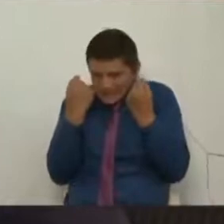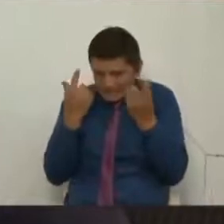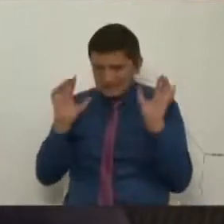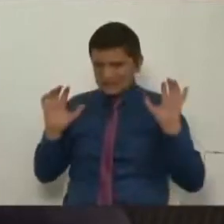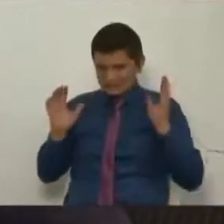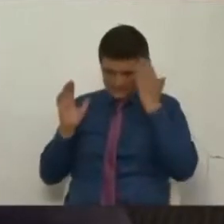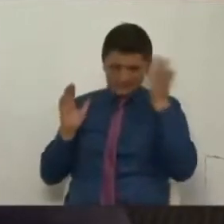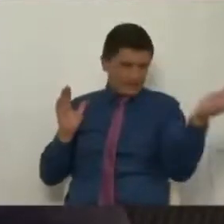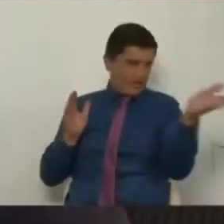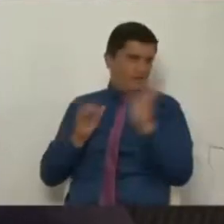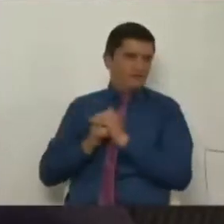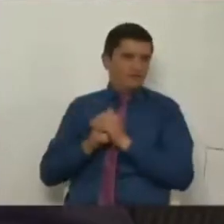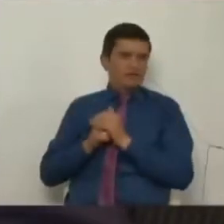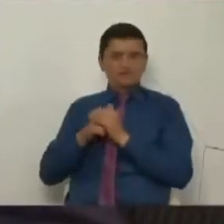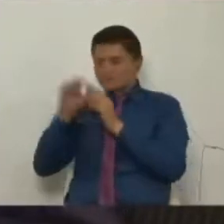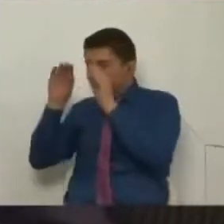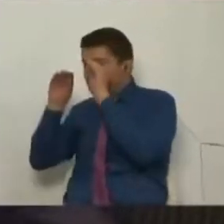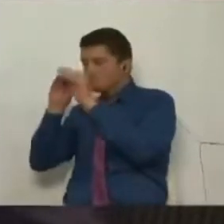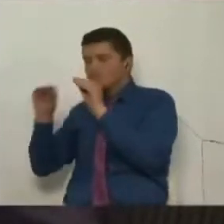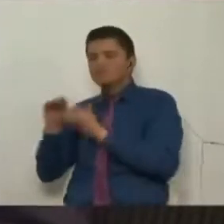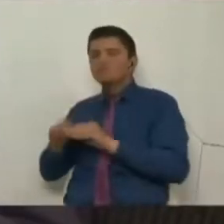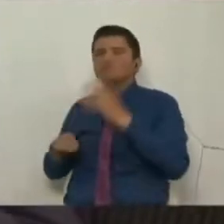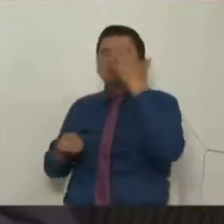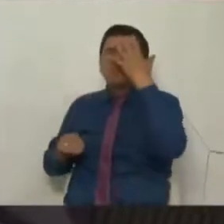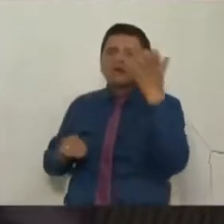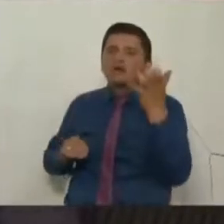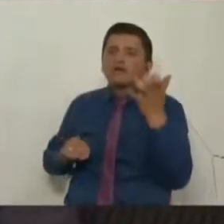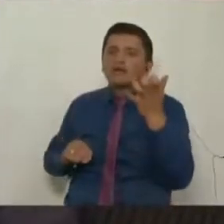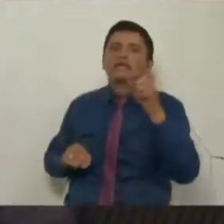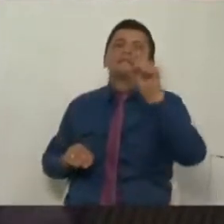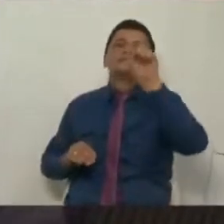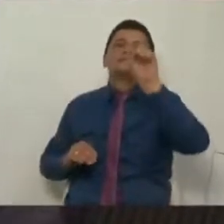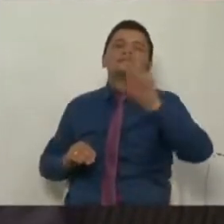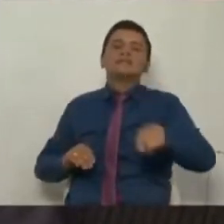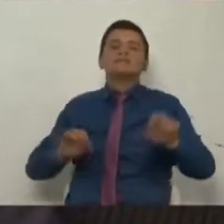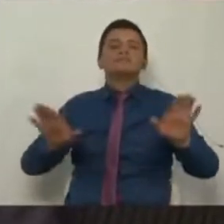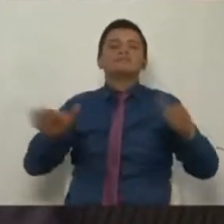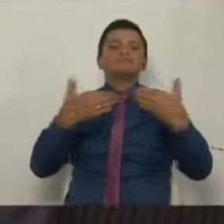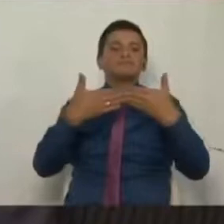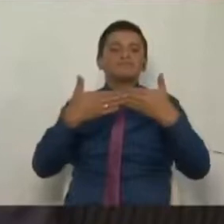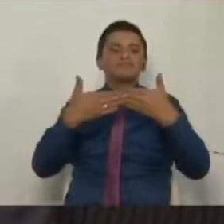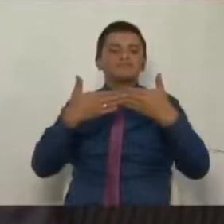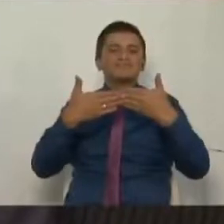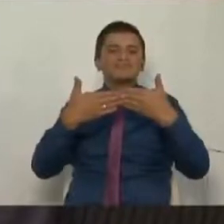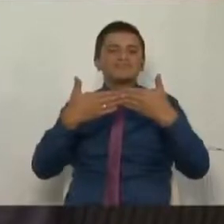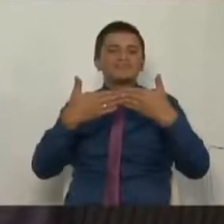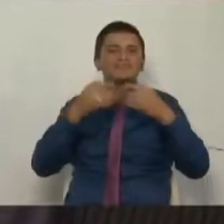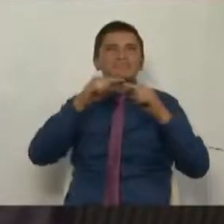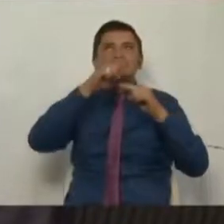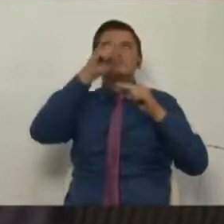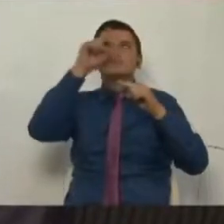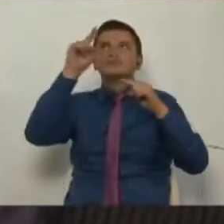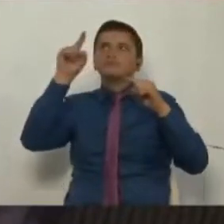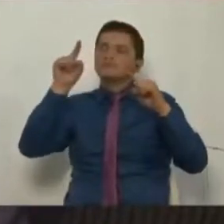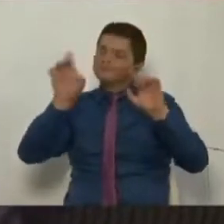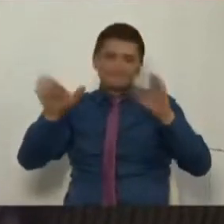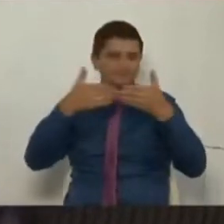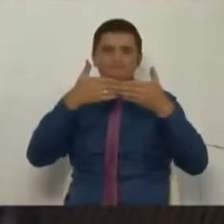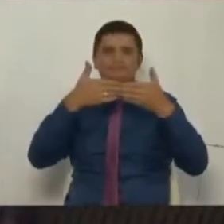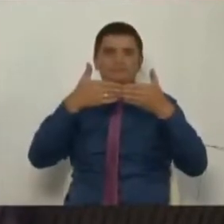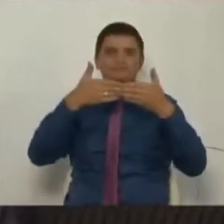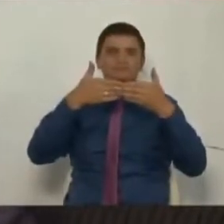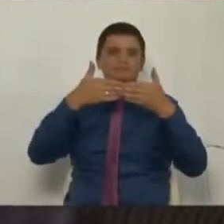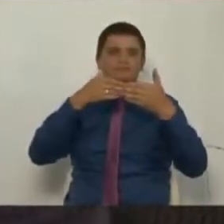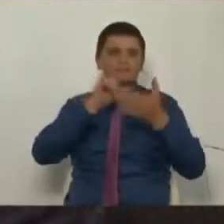porque es que tenemos que cerrar el círculo y comenzar a caminar juntos hacia